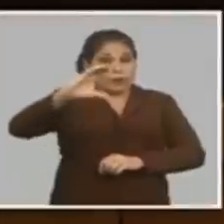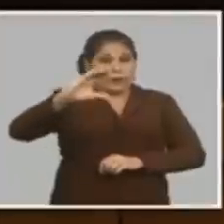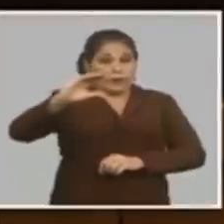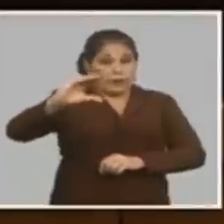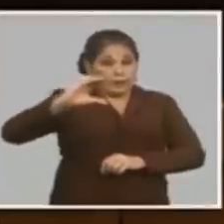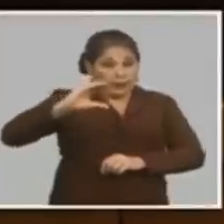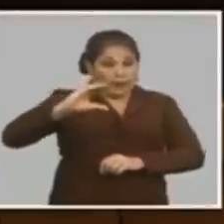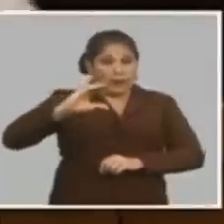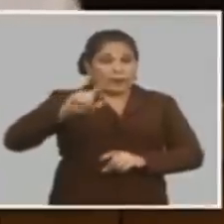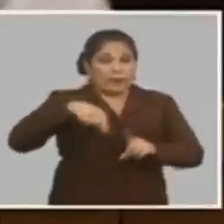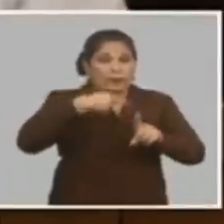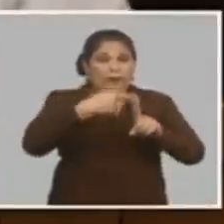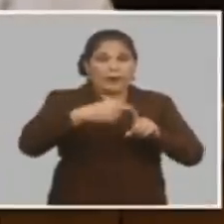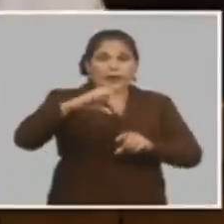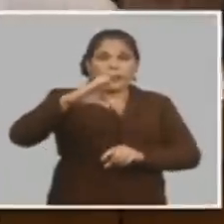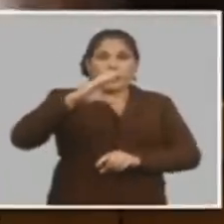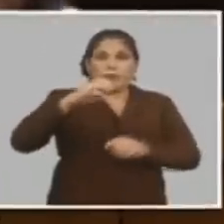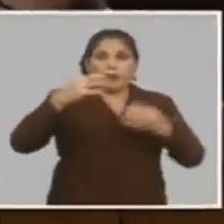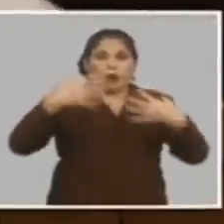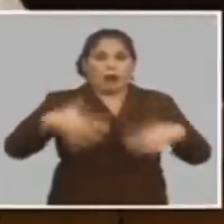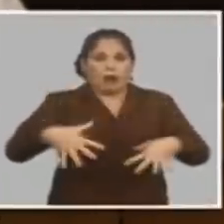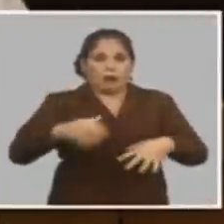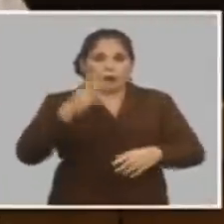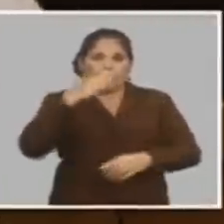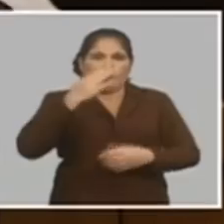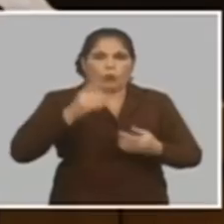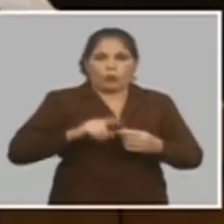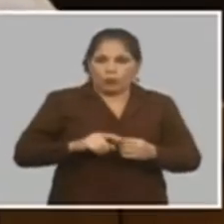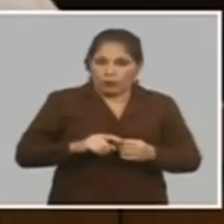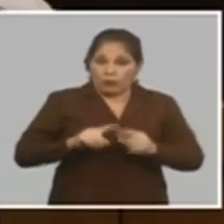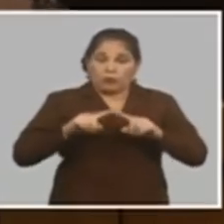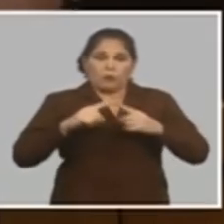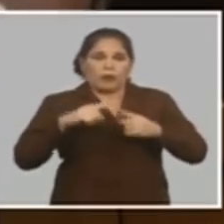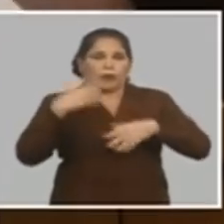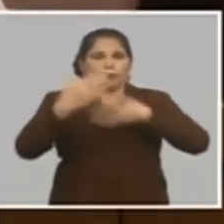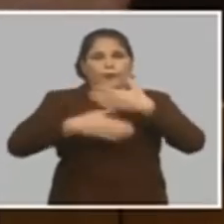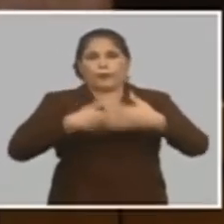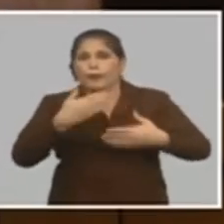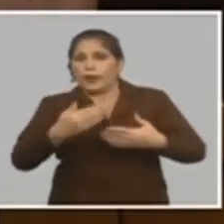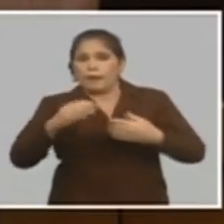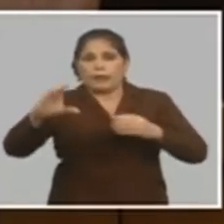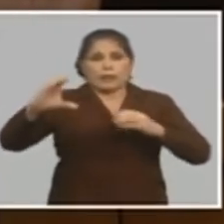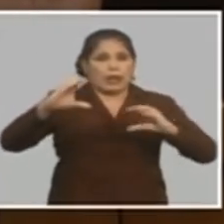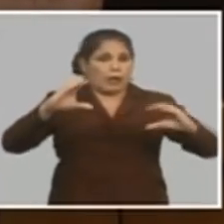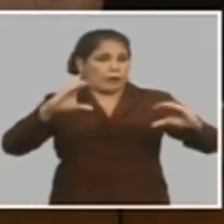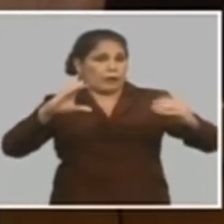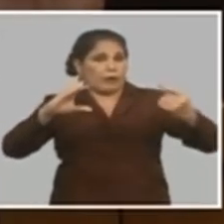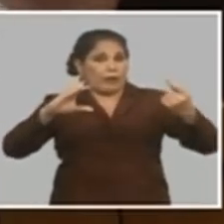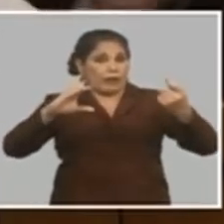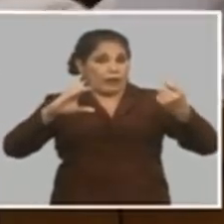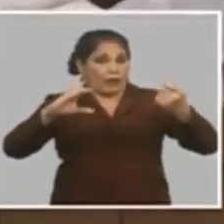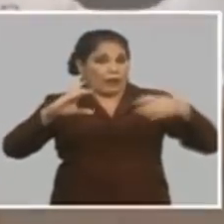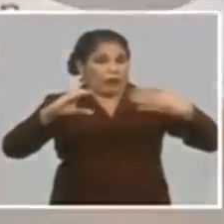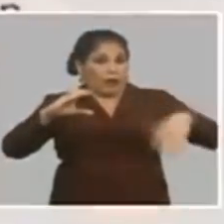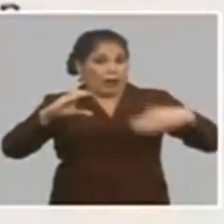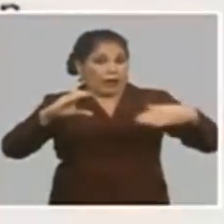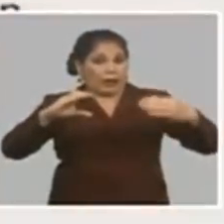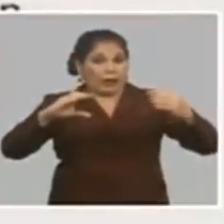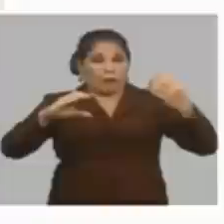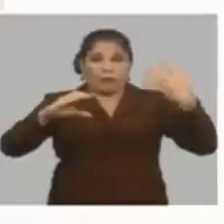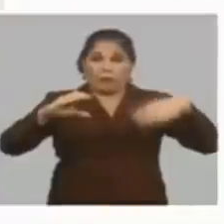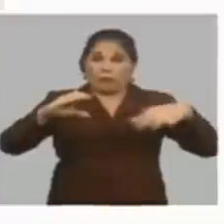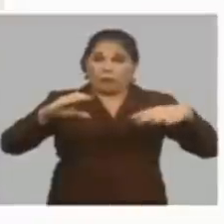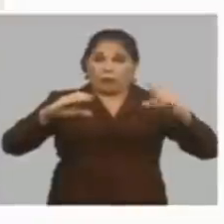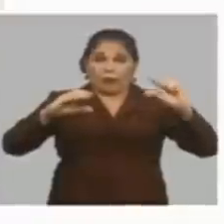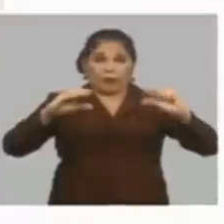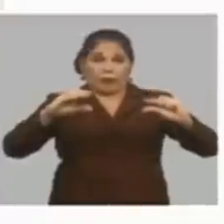y el incremento de los precios se quede peor porque el problema no se trata del monto de salario ya el presidente lo